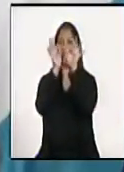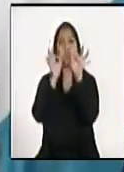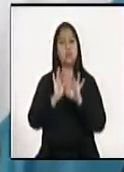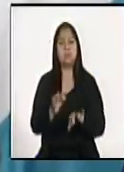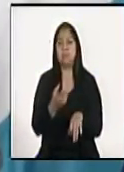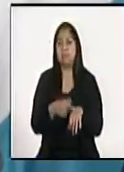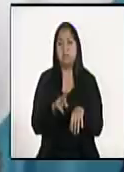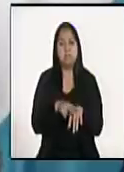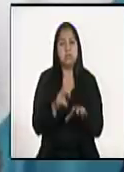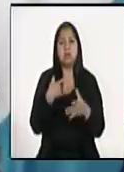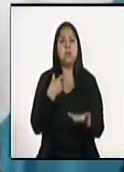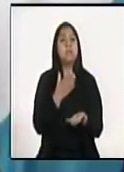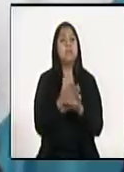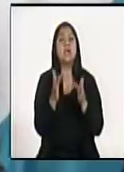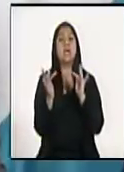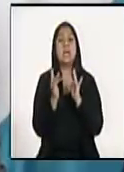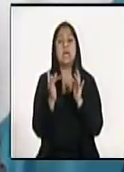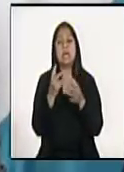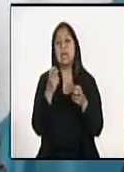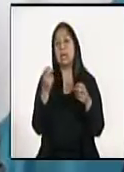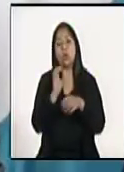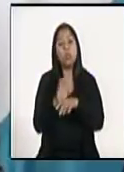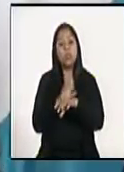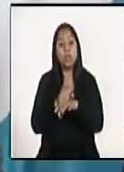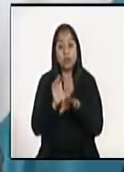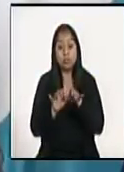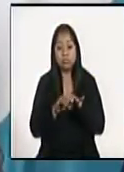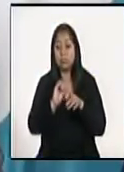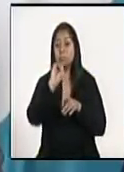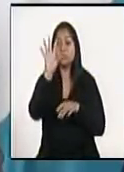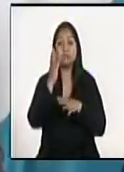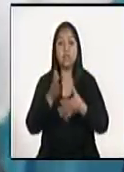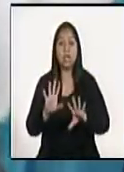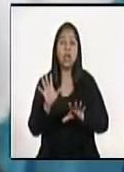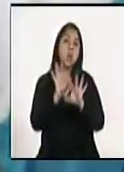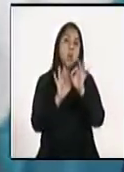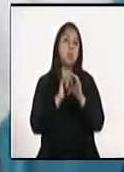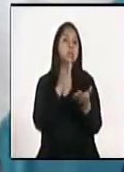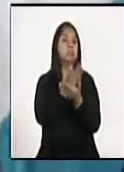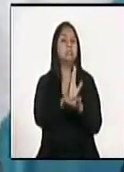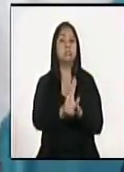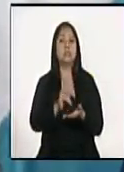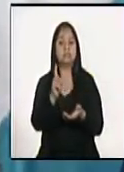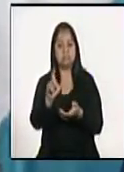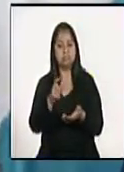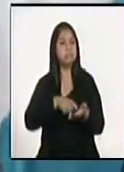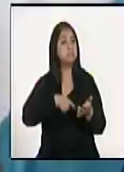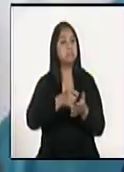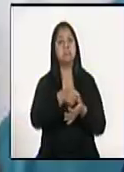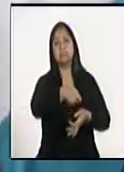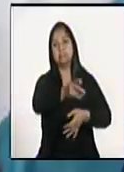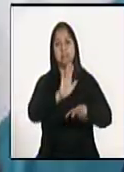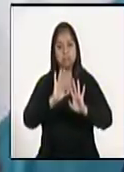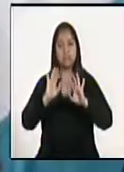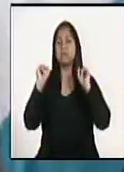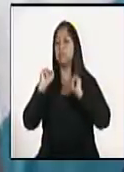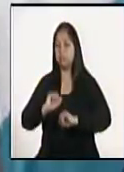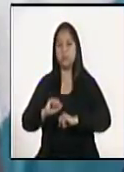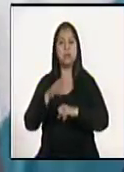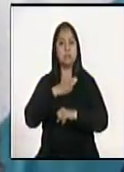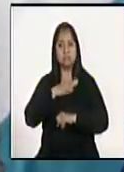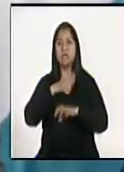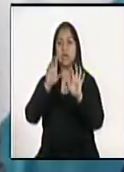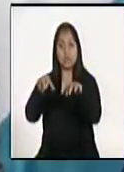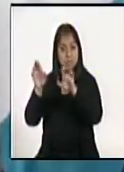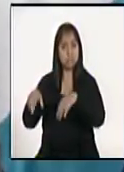le convenga ya sea con medios electrónicos o bien con efectivo. Tenemos suficientes inventarios, la población puede